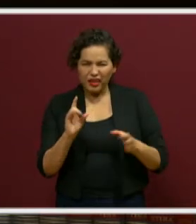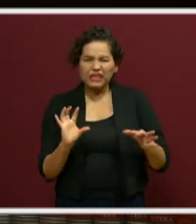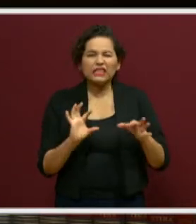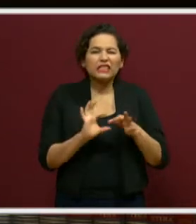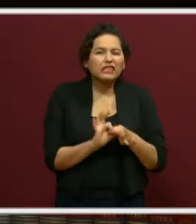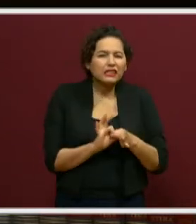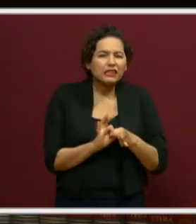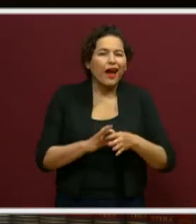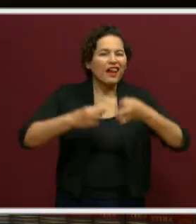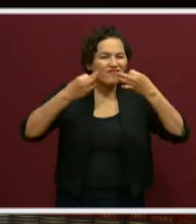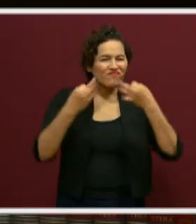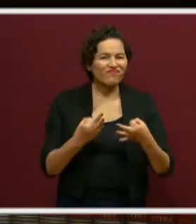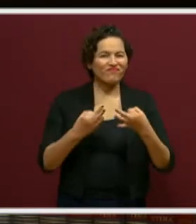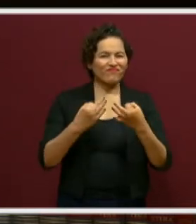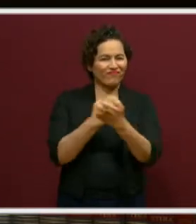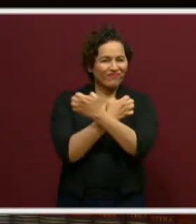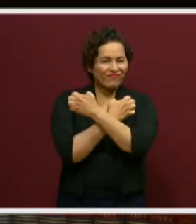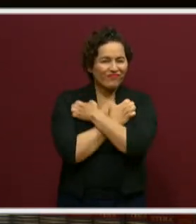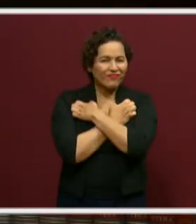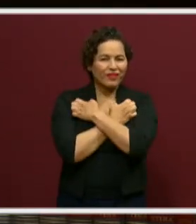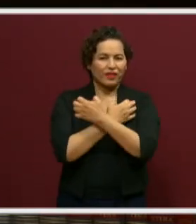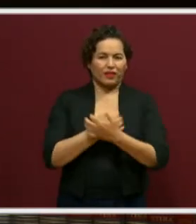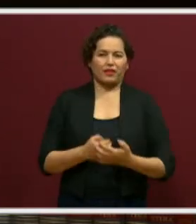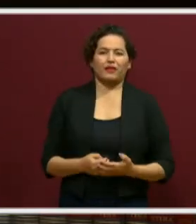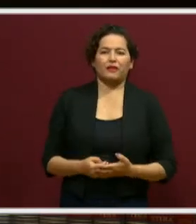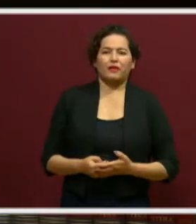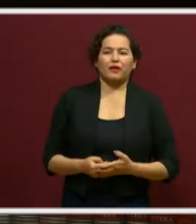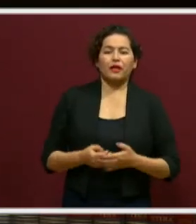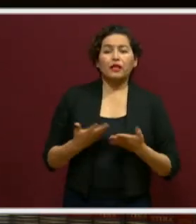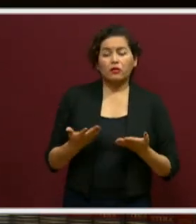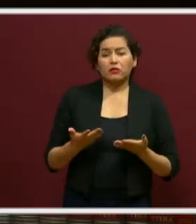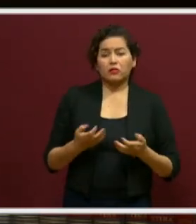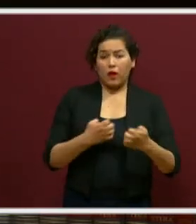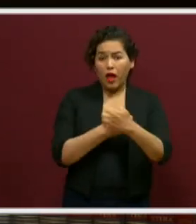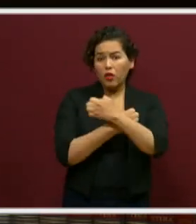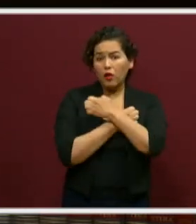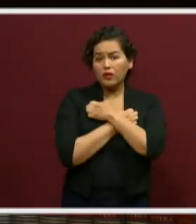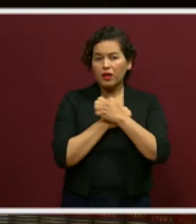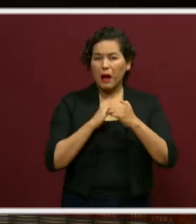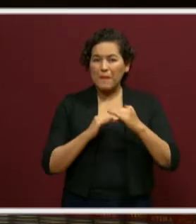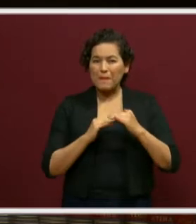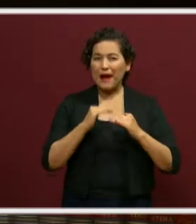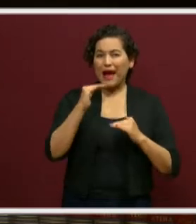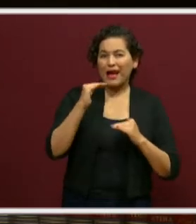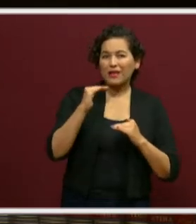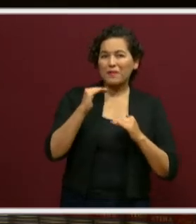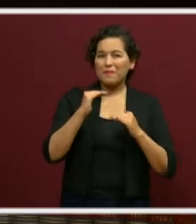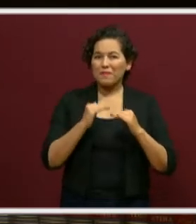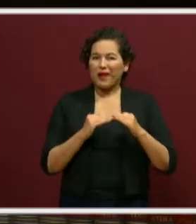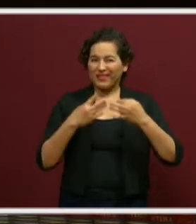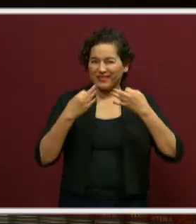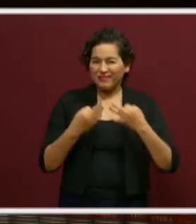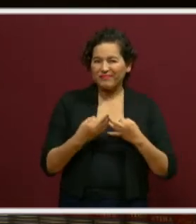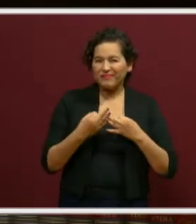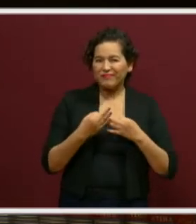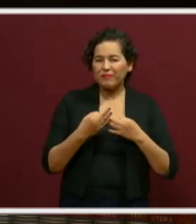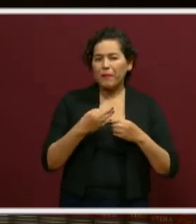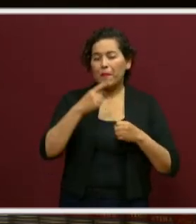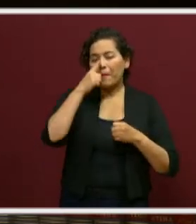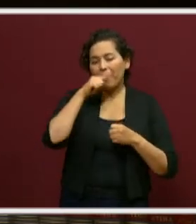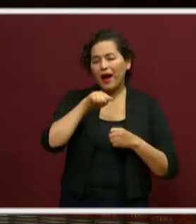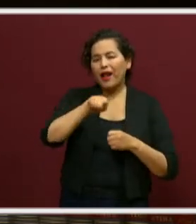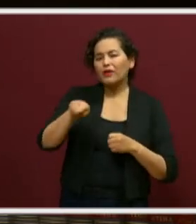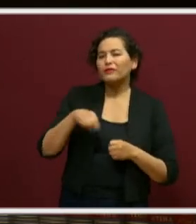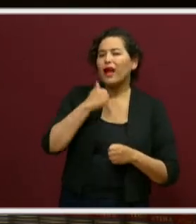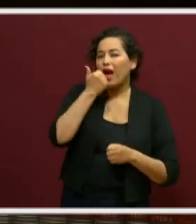educativa. Y una educación tiene mayor o menor calidad si es relevante y pertinente. ¿Pero para quién? Para